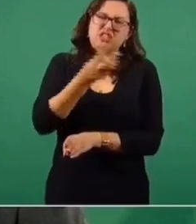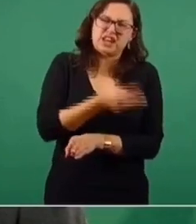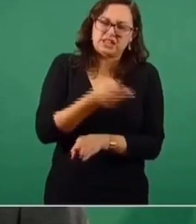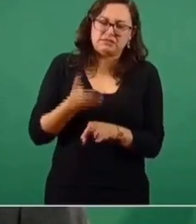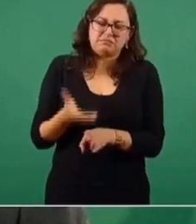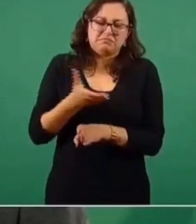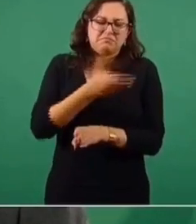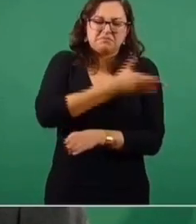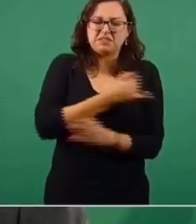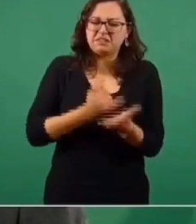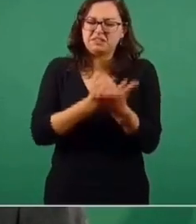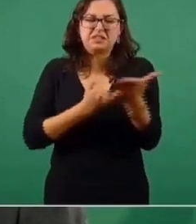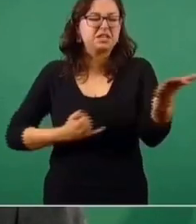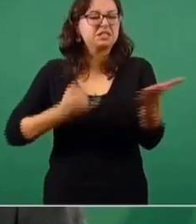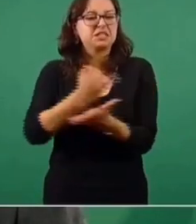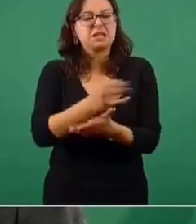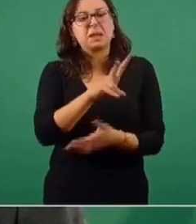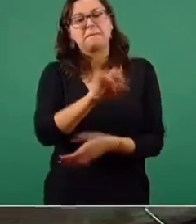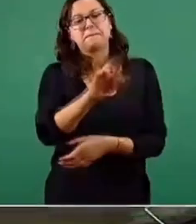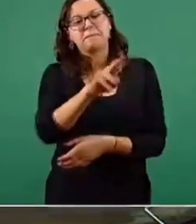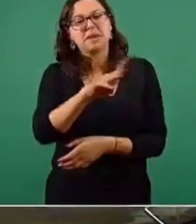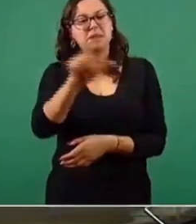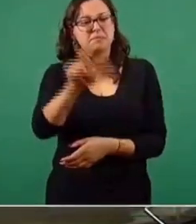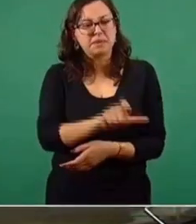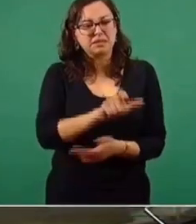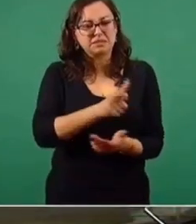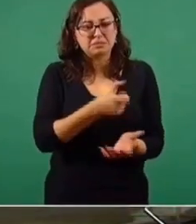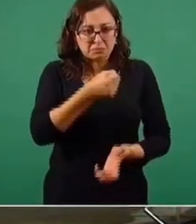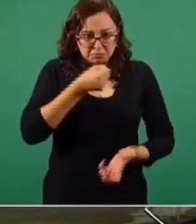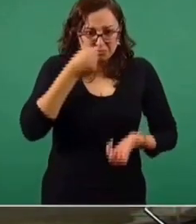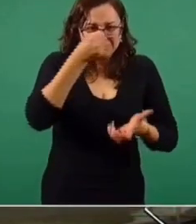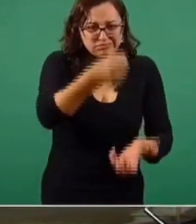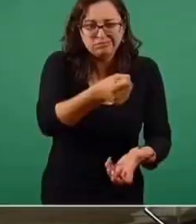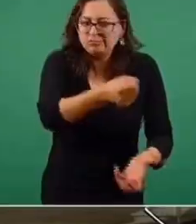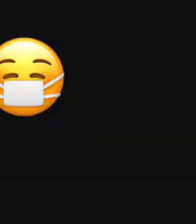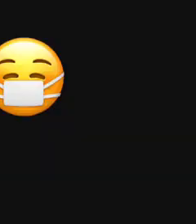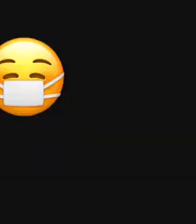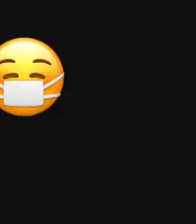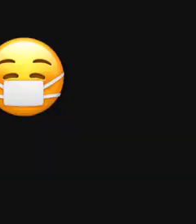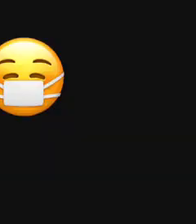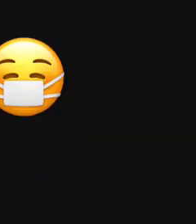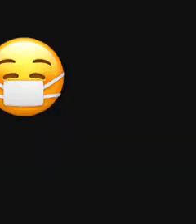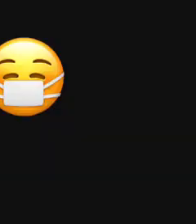de descapitalizar su empresa pública de vacunas.